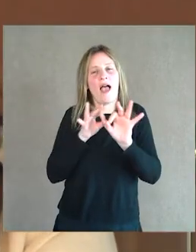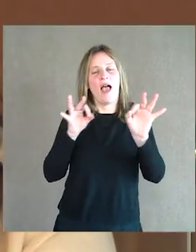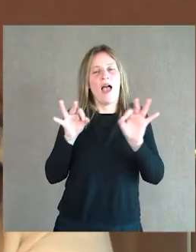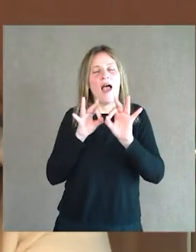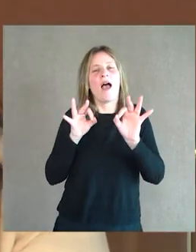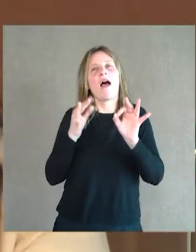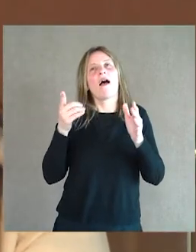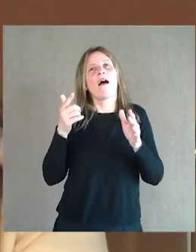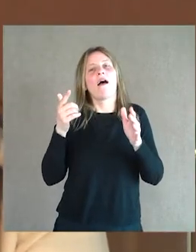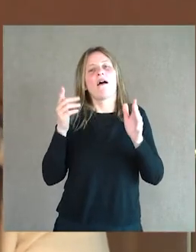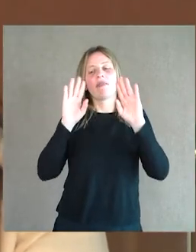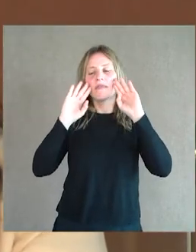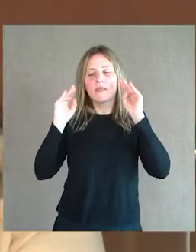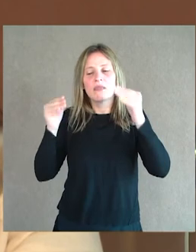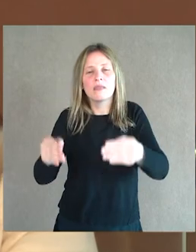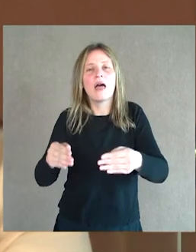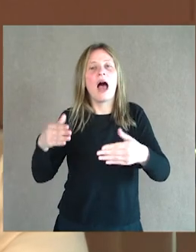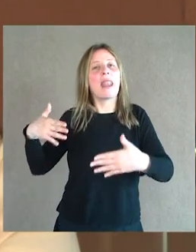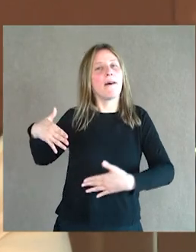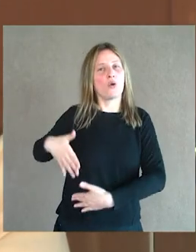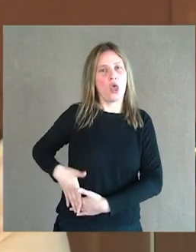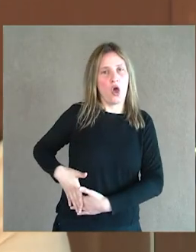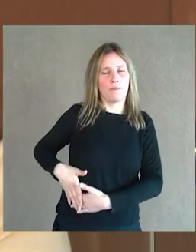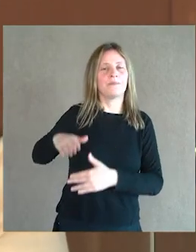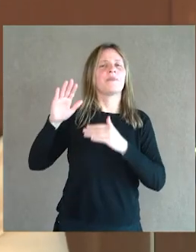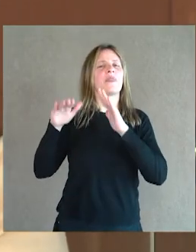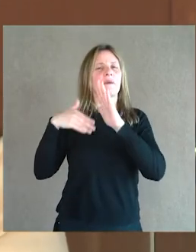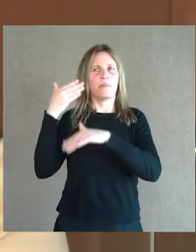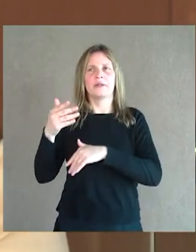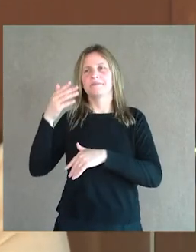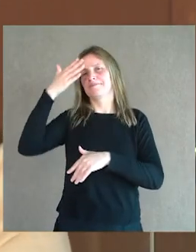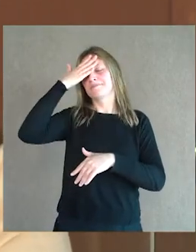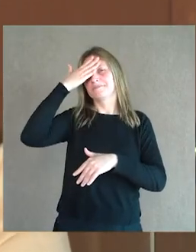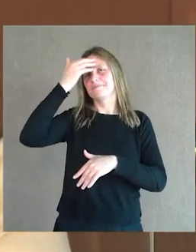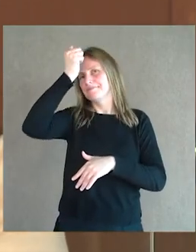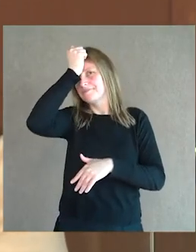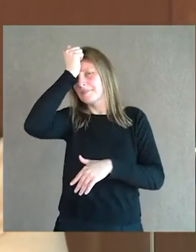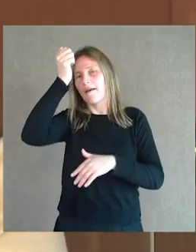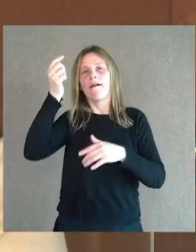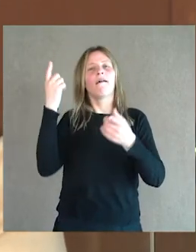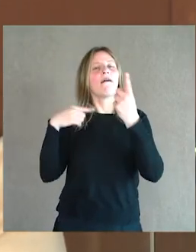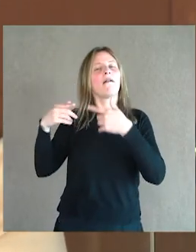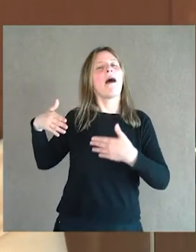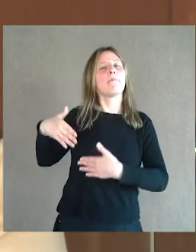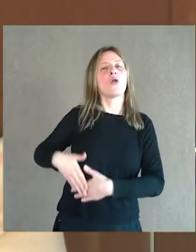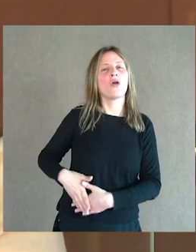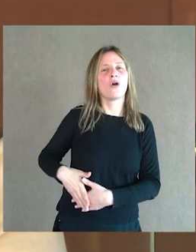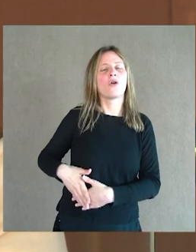en un principio a Napoleón Bonaparte y luego se arrepiente porque Napoleón se